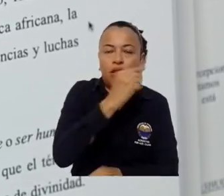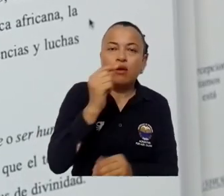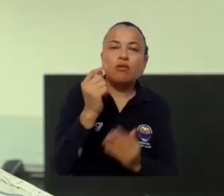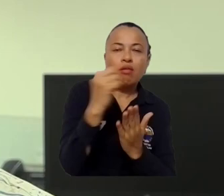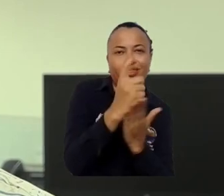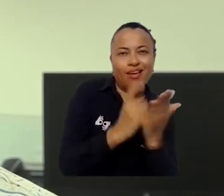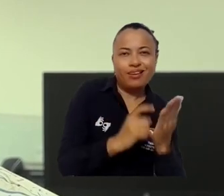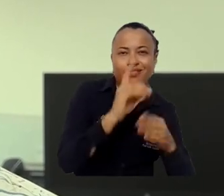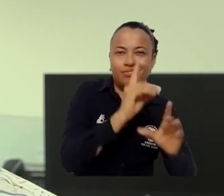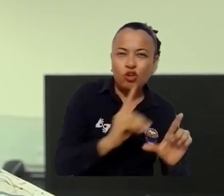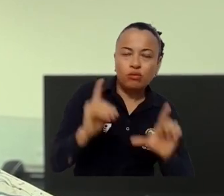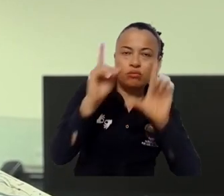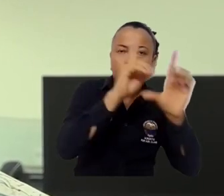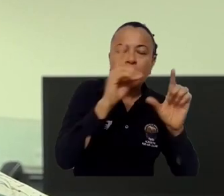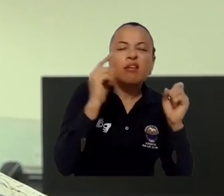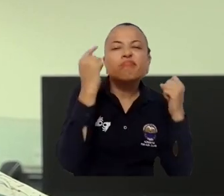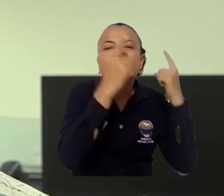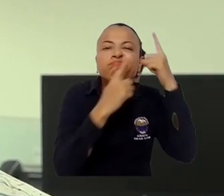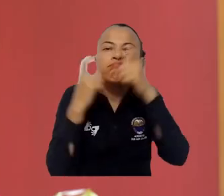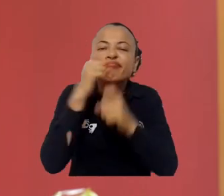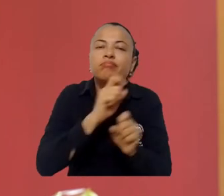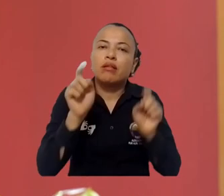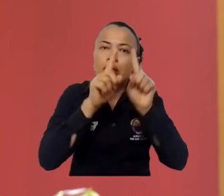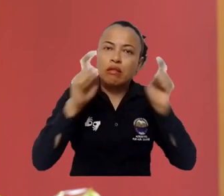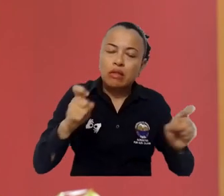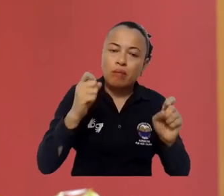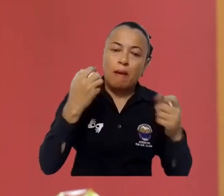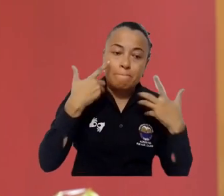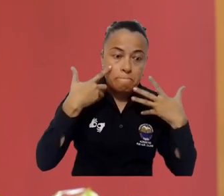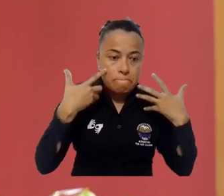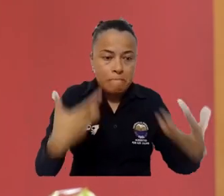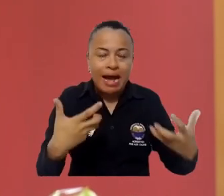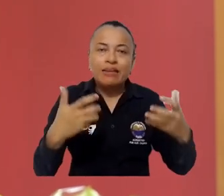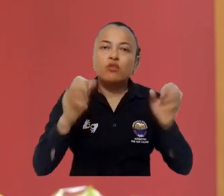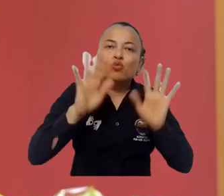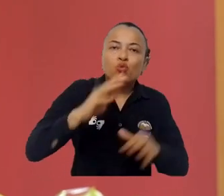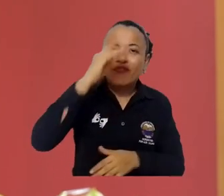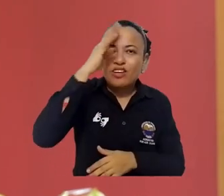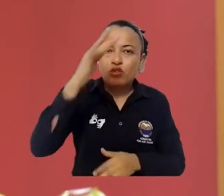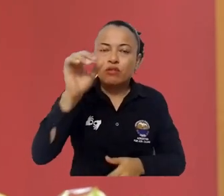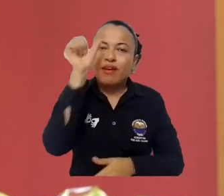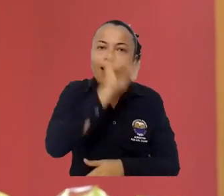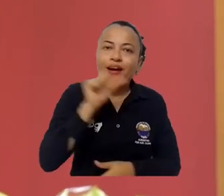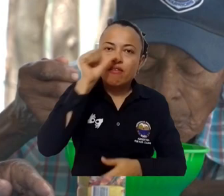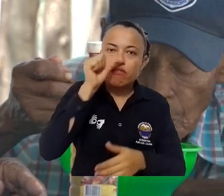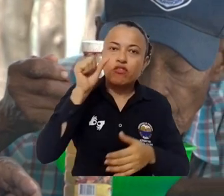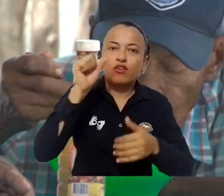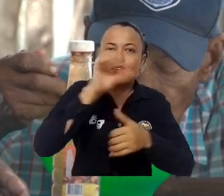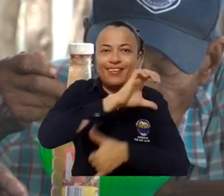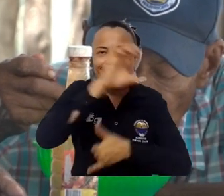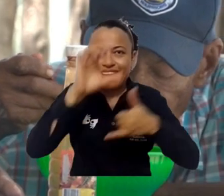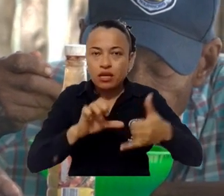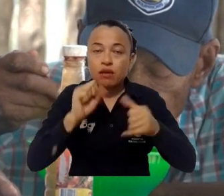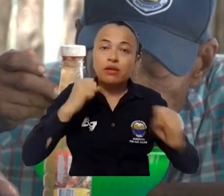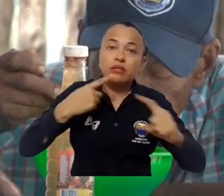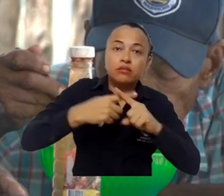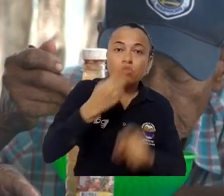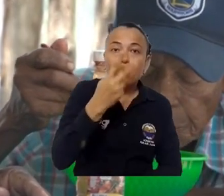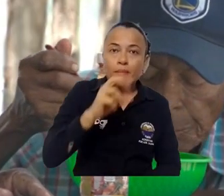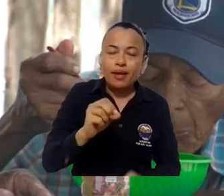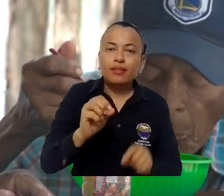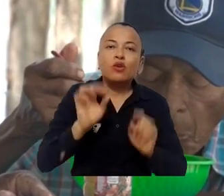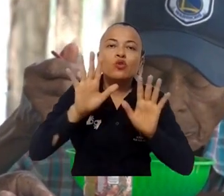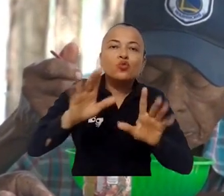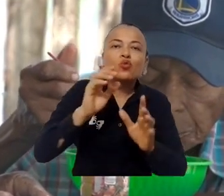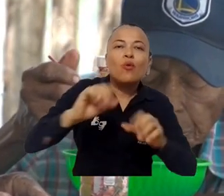doctoral en la que reflexiona sobre la relevancia y los aportes más importantes de la filosofía afro-caribe en el siglo XX, donde alude a